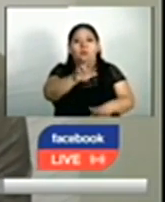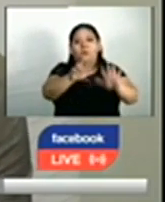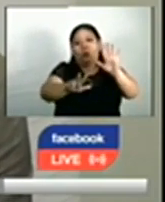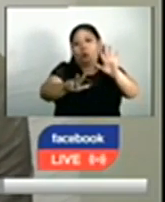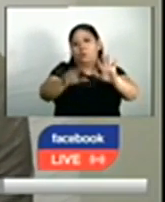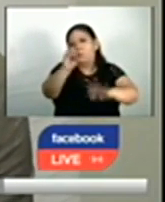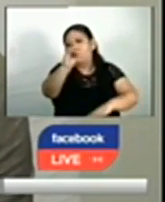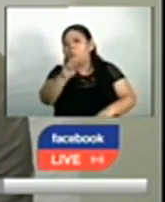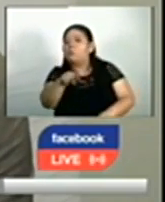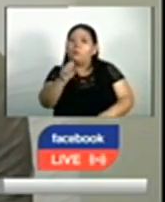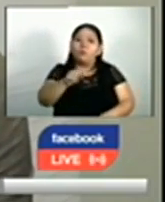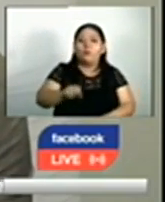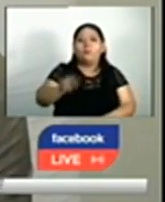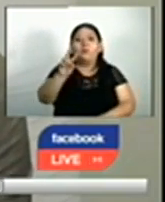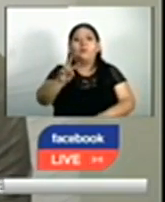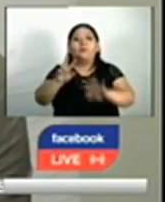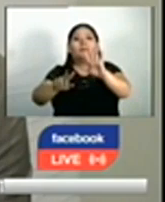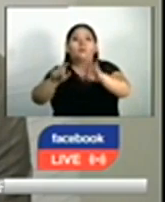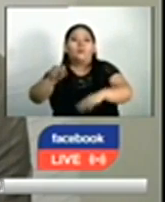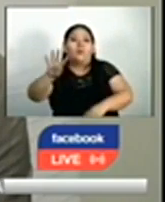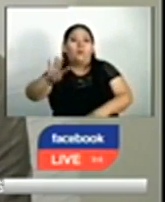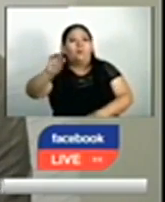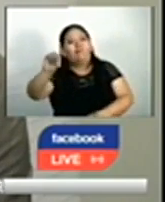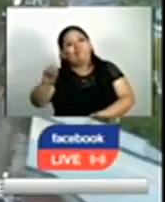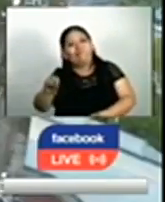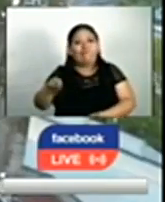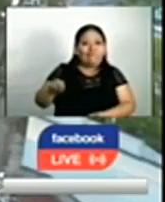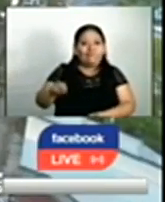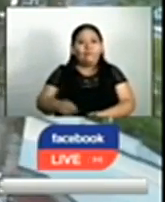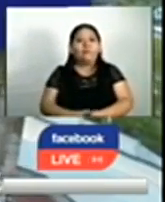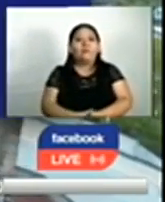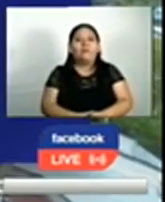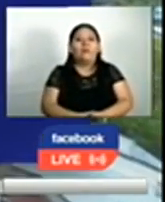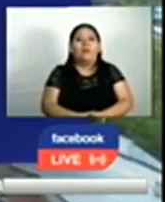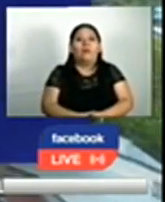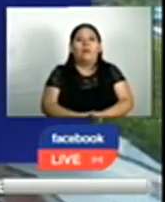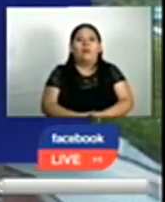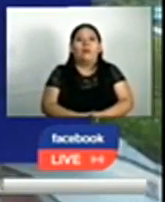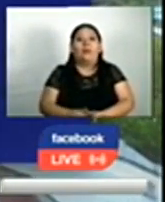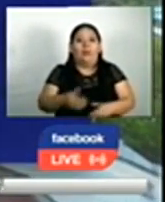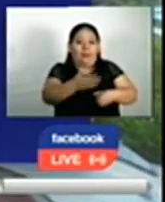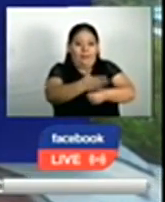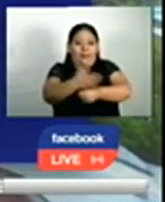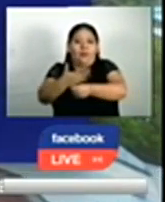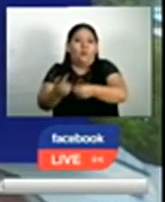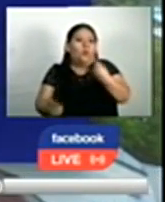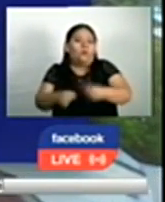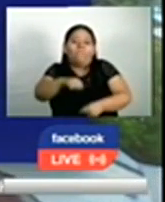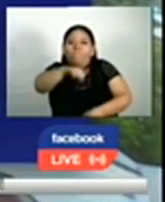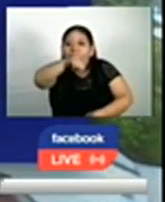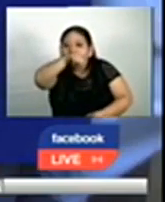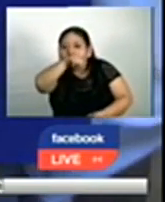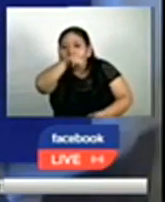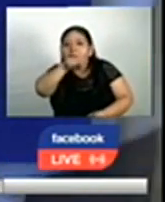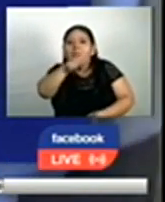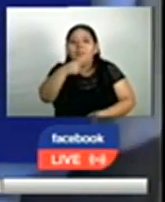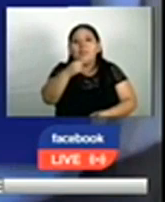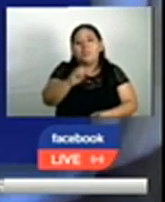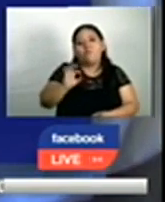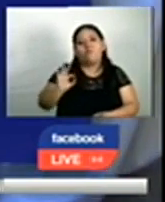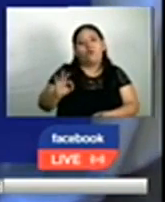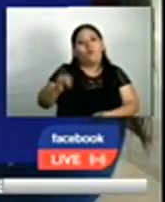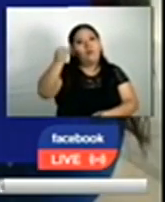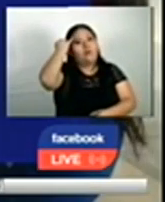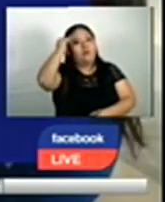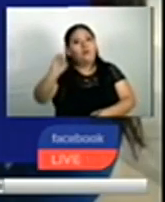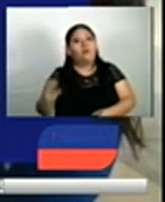muy de acuerdo, el 28.4% algo de acuerdo. En cuanto a la preferencia, según partidos políticos, la mayoría optó por nuevas ideas